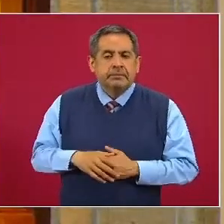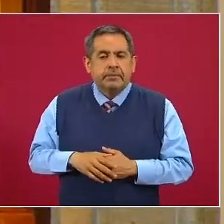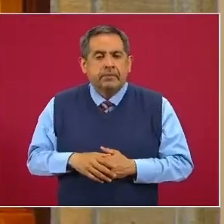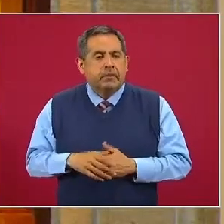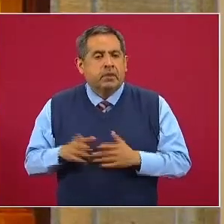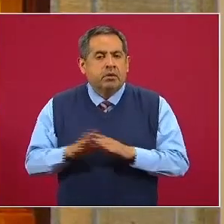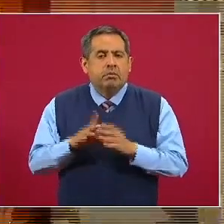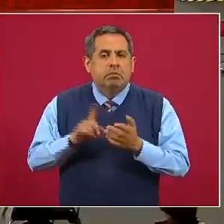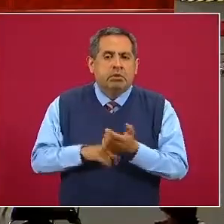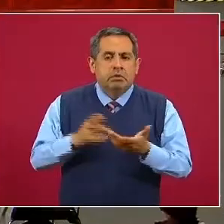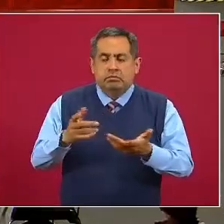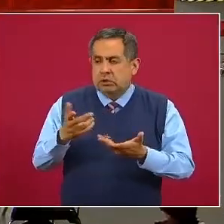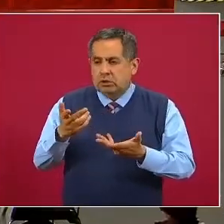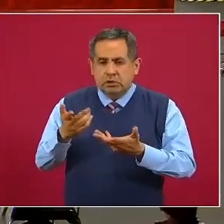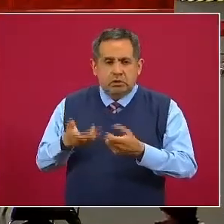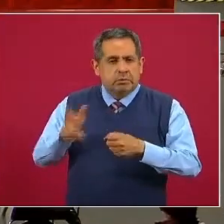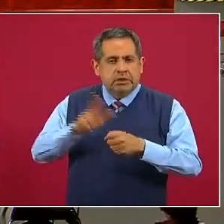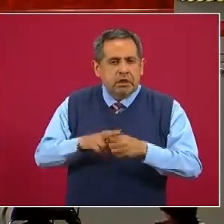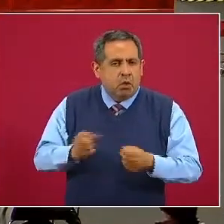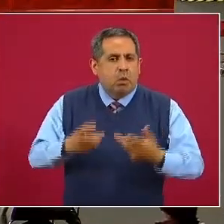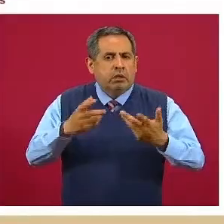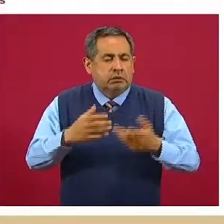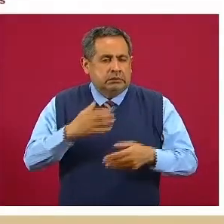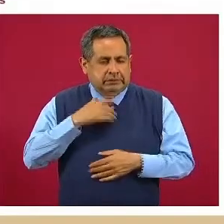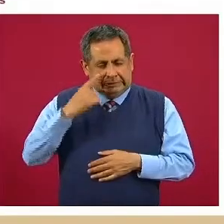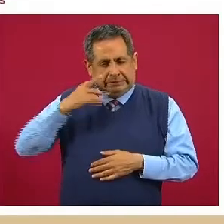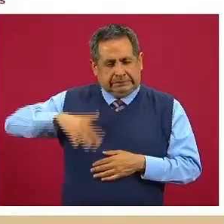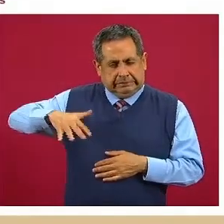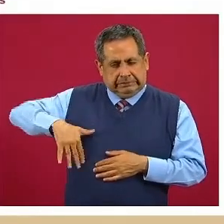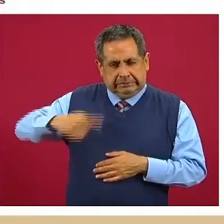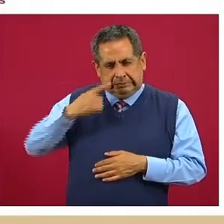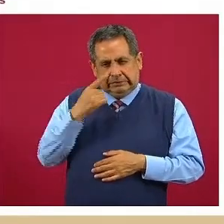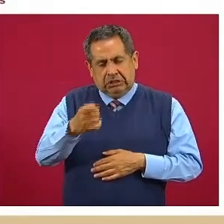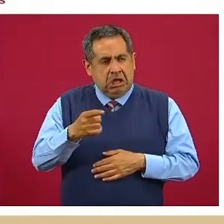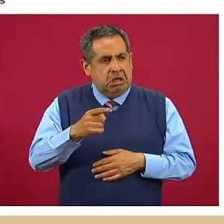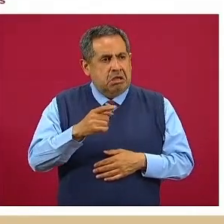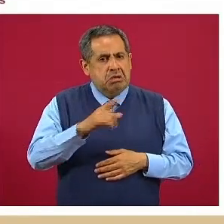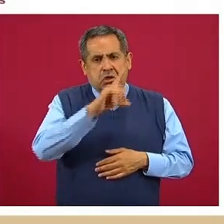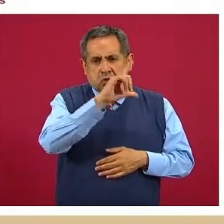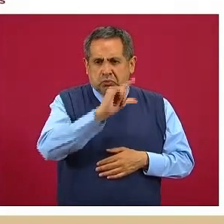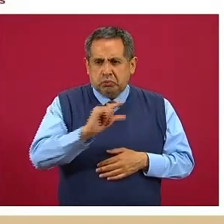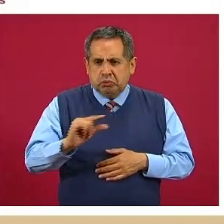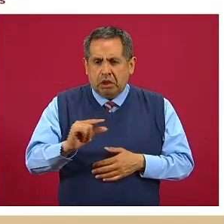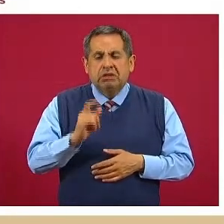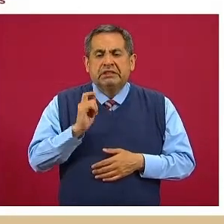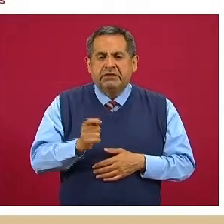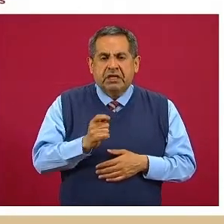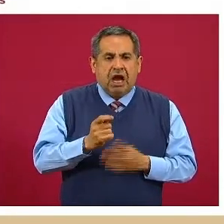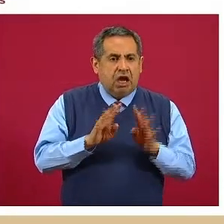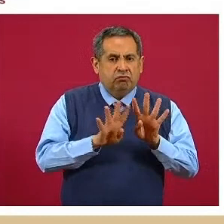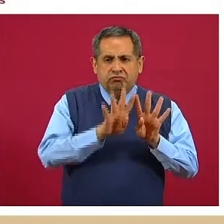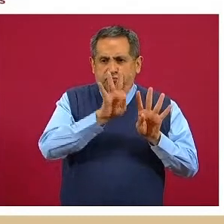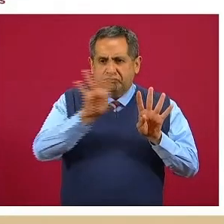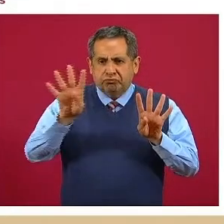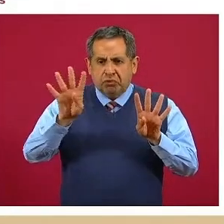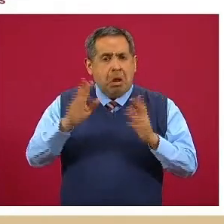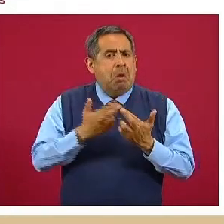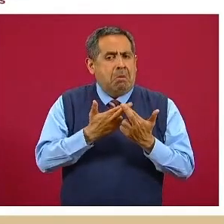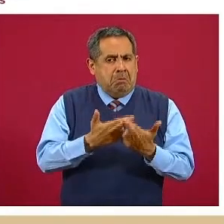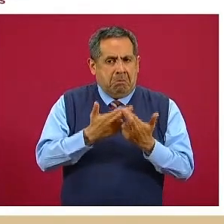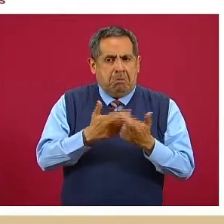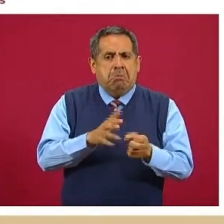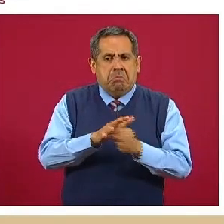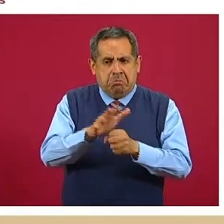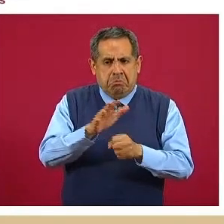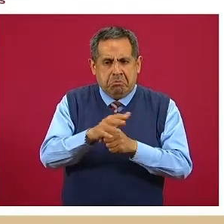disponibilidad hospitalaria. Ya hemos visto que en los últimos días el movimiento en este tipo de información es